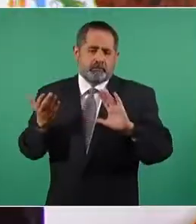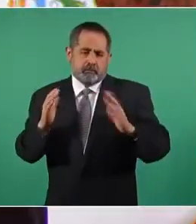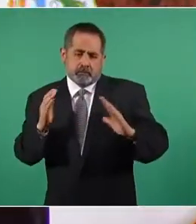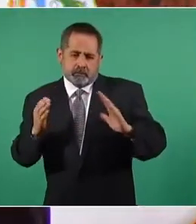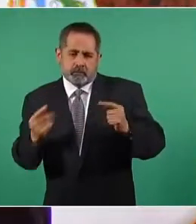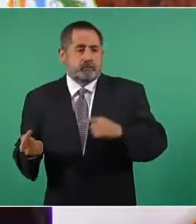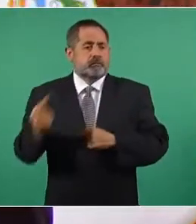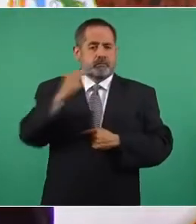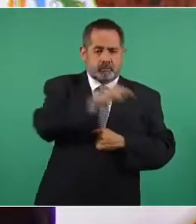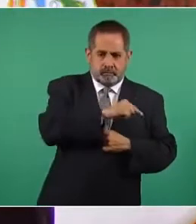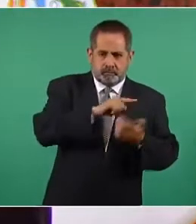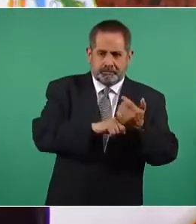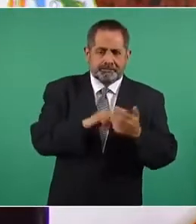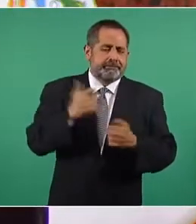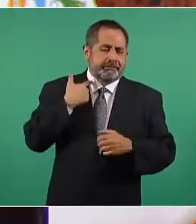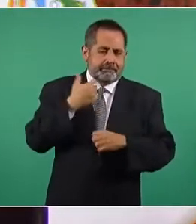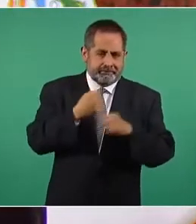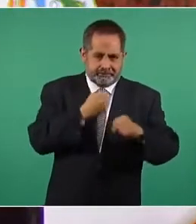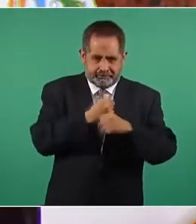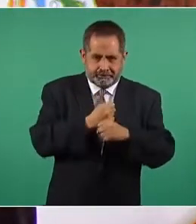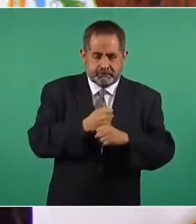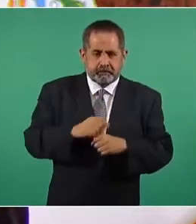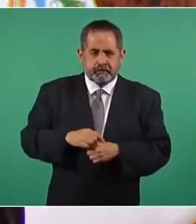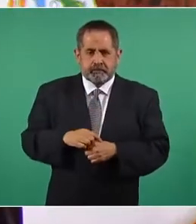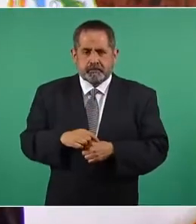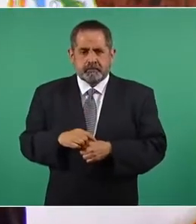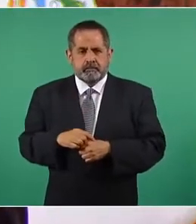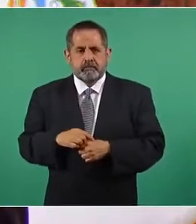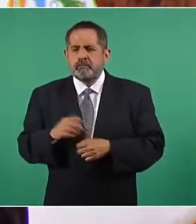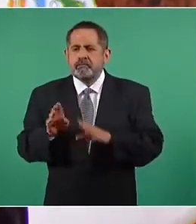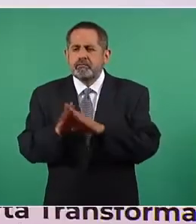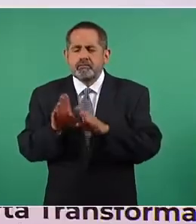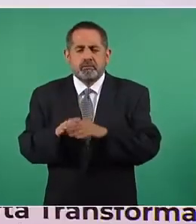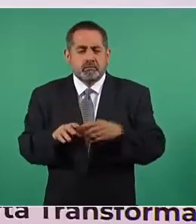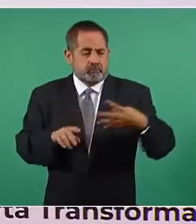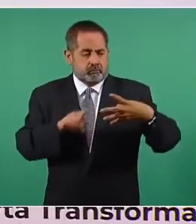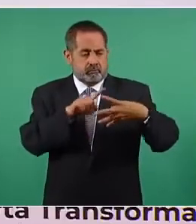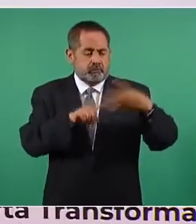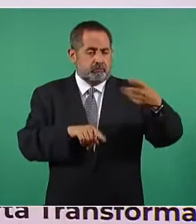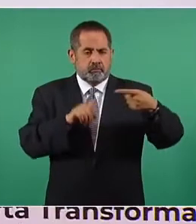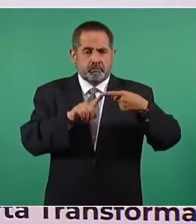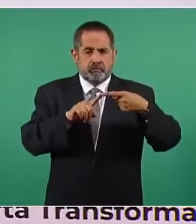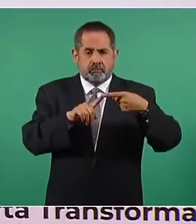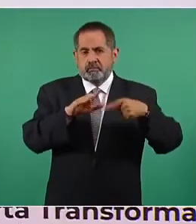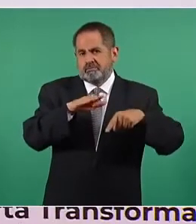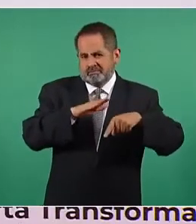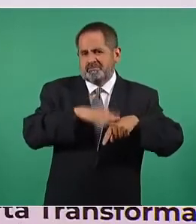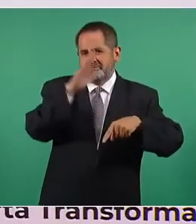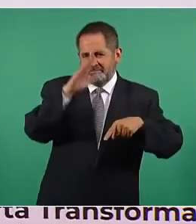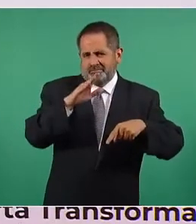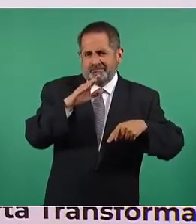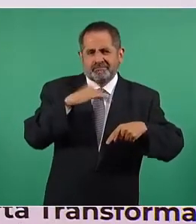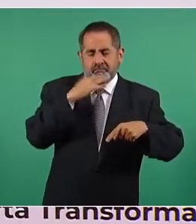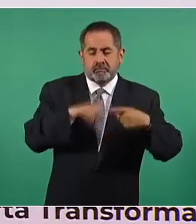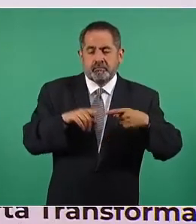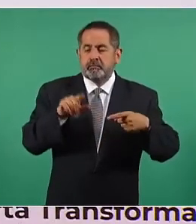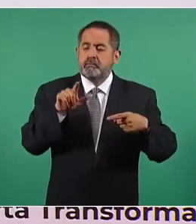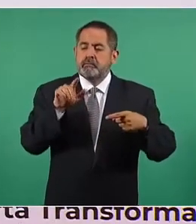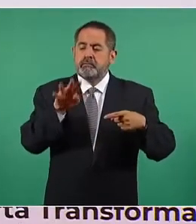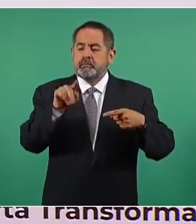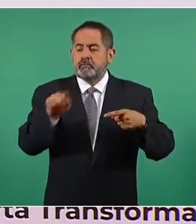con el anterior? Mayor, 19.7 por ciento,